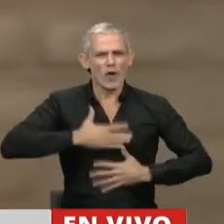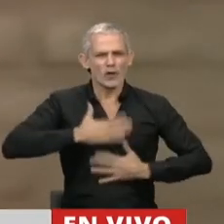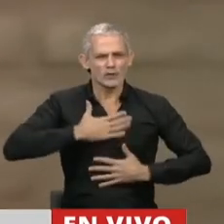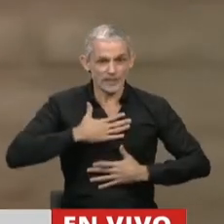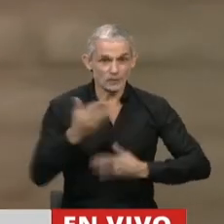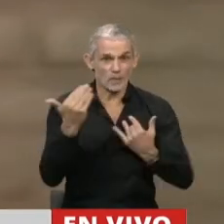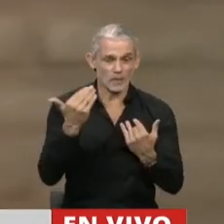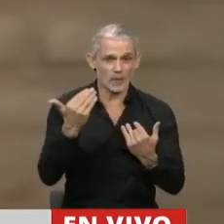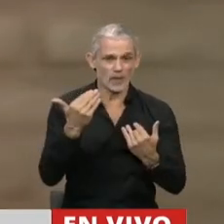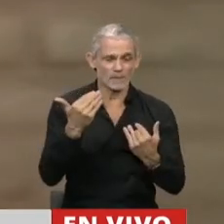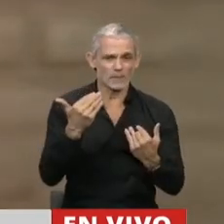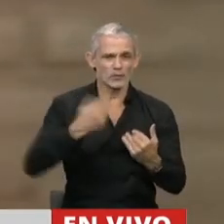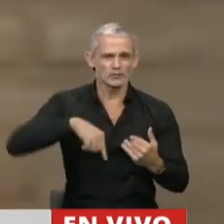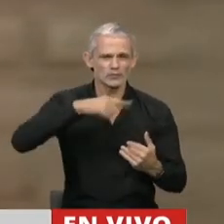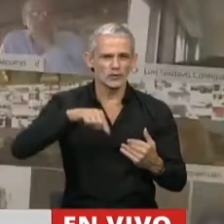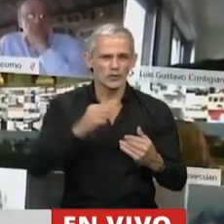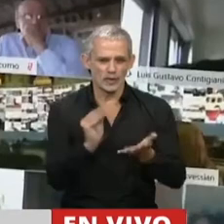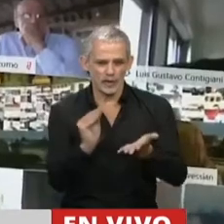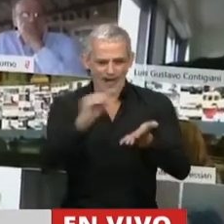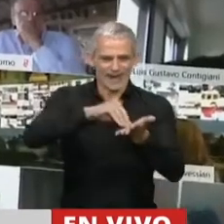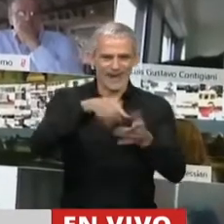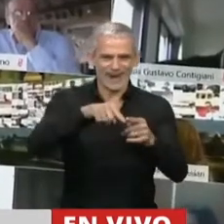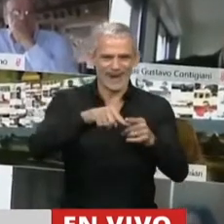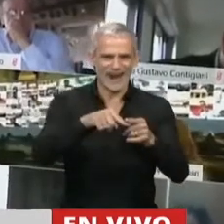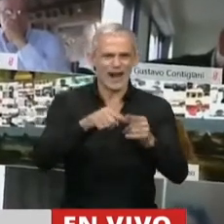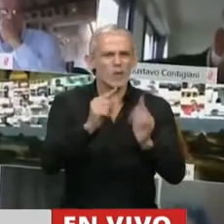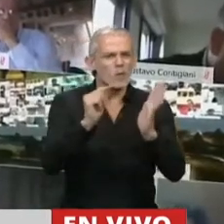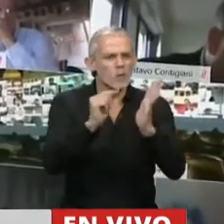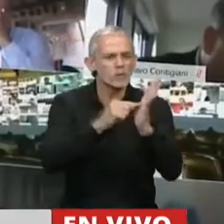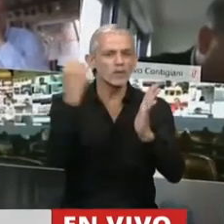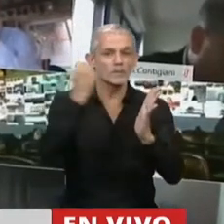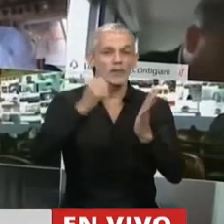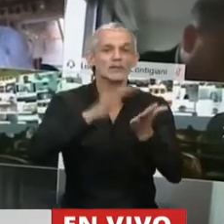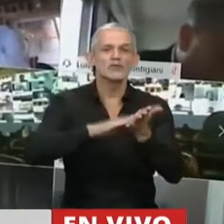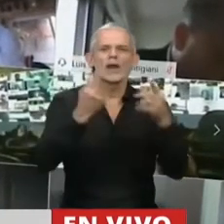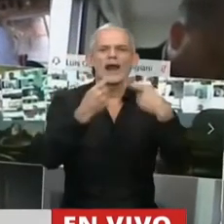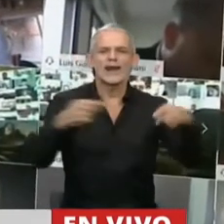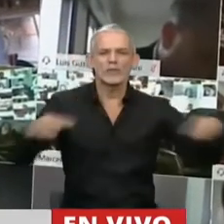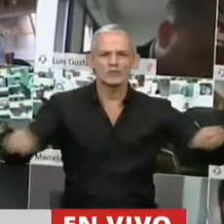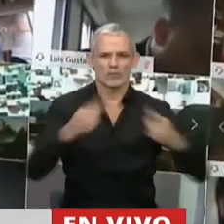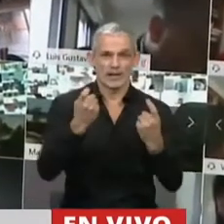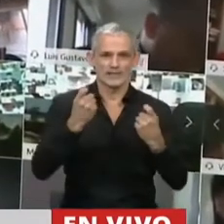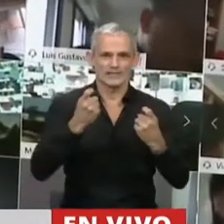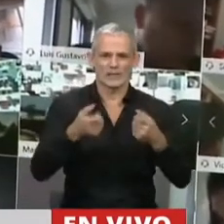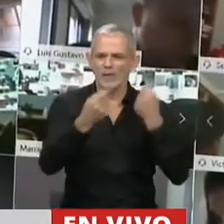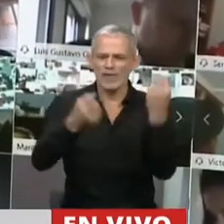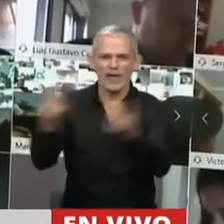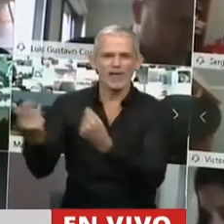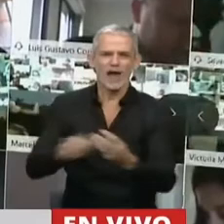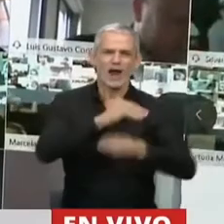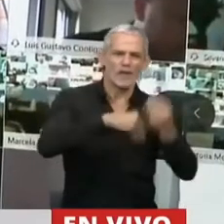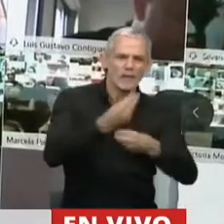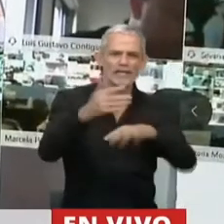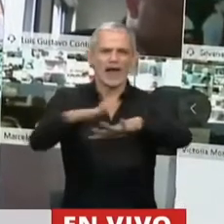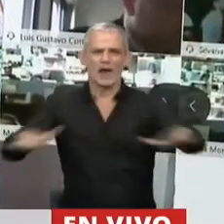podido agregar hoy un aspecto importante sobre los recursos necesarios para los alumnos, para las familias, para